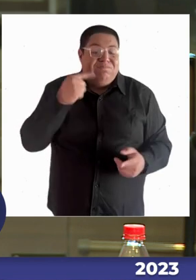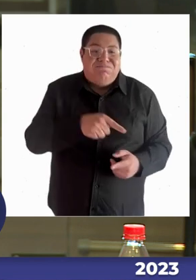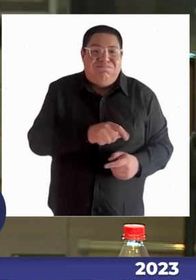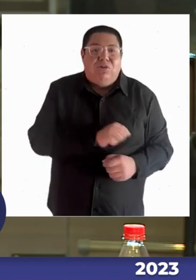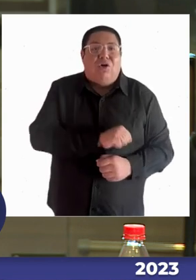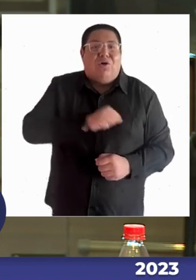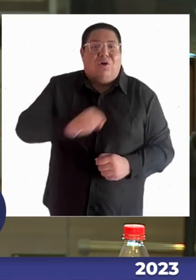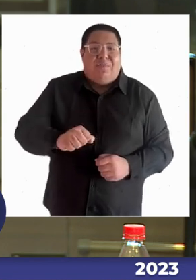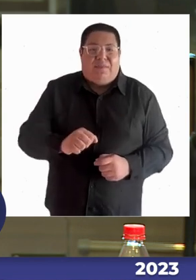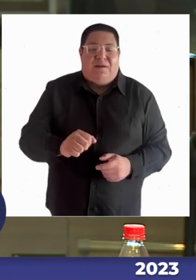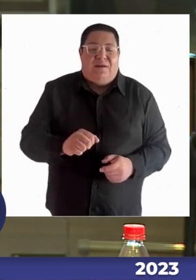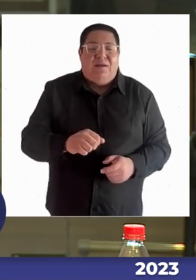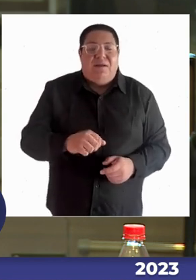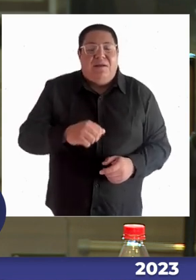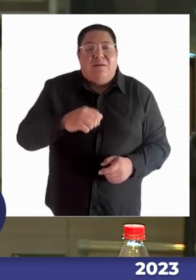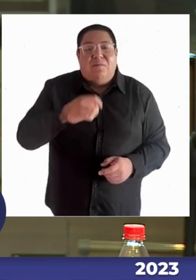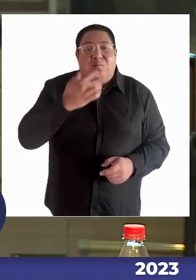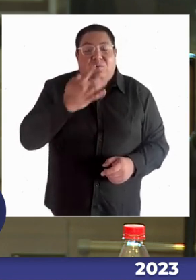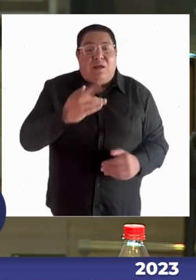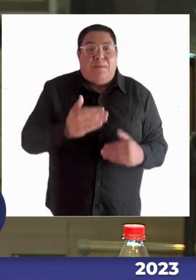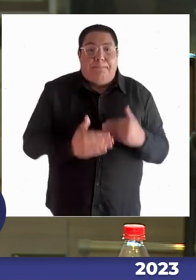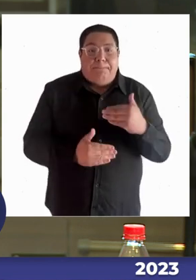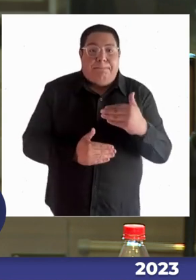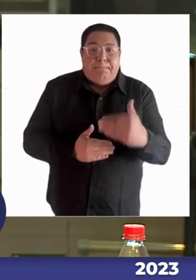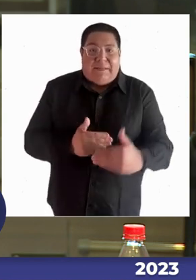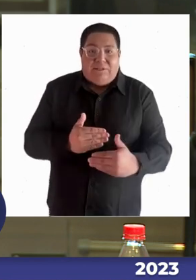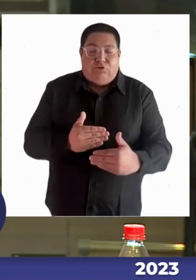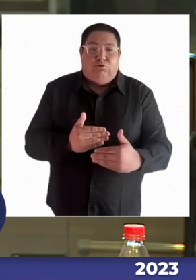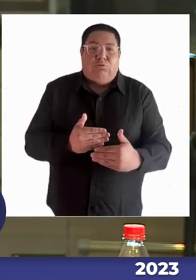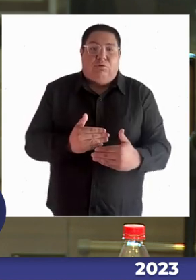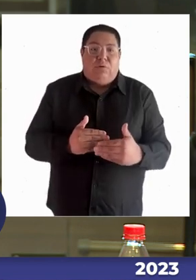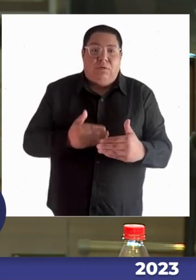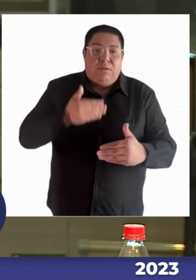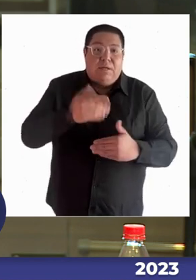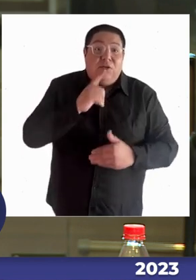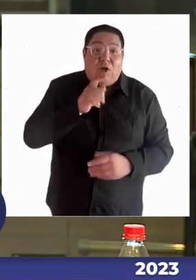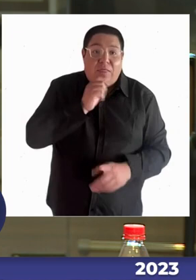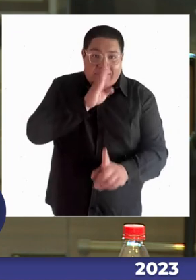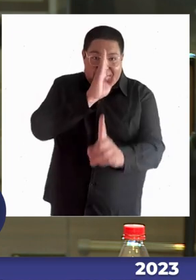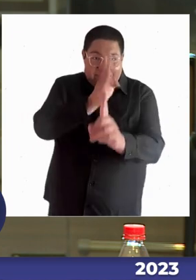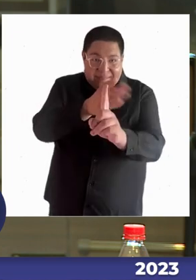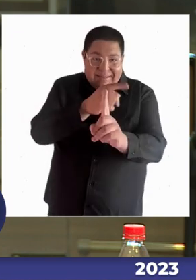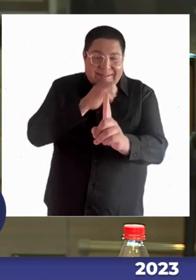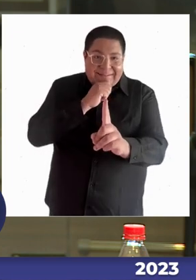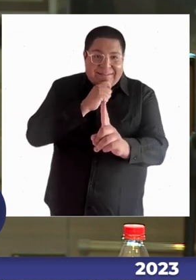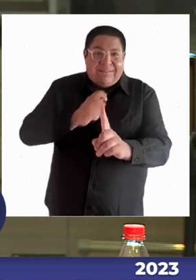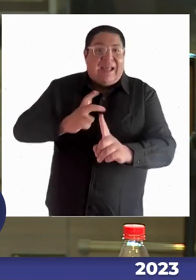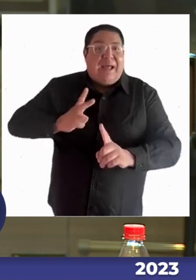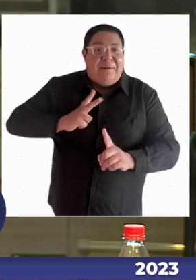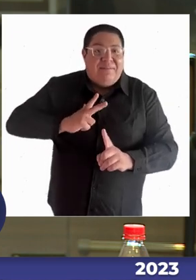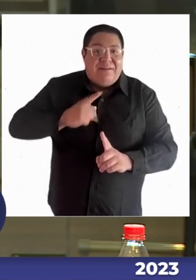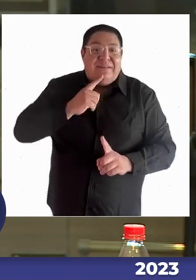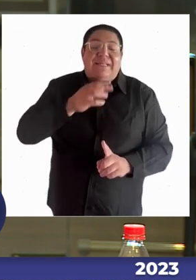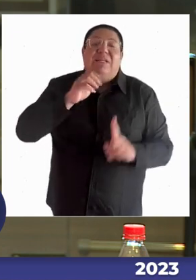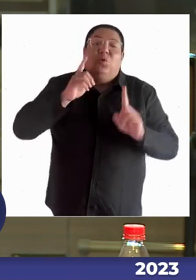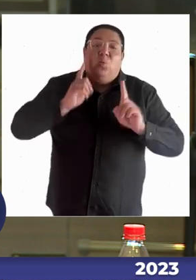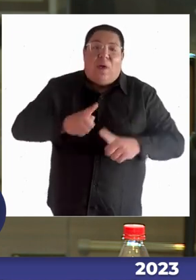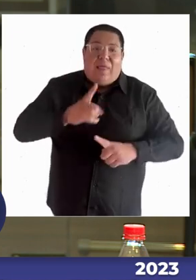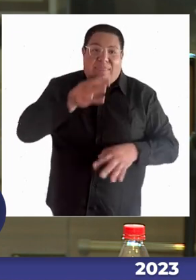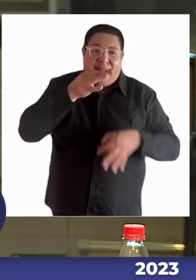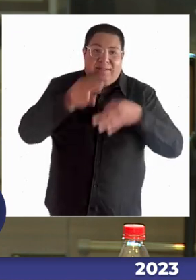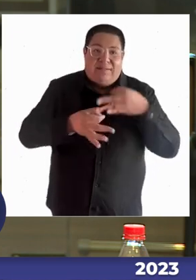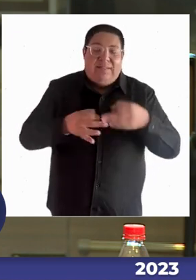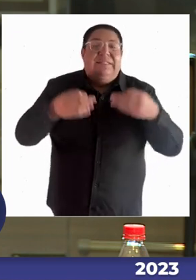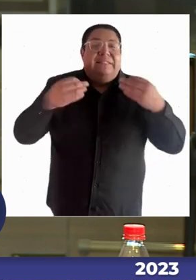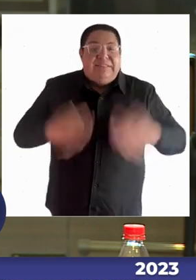un paso, diputada, piense que se lo estoy diciendo de la forma más amable, pero no podía no decirlo porque lo hemos levantado en muchos